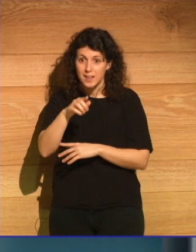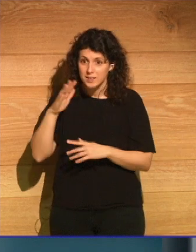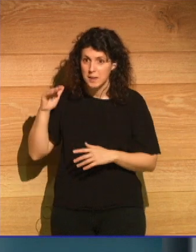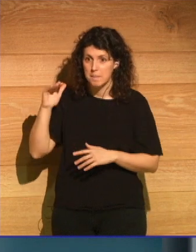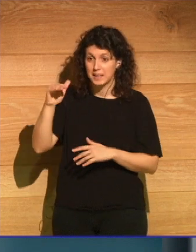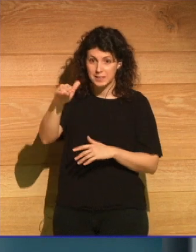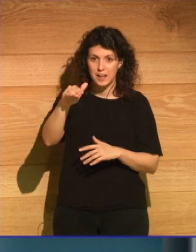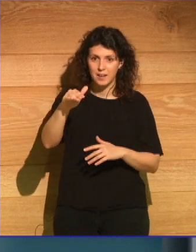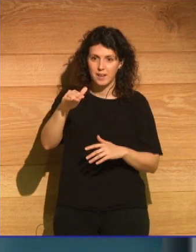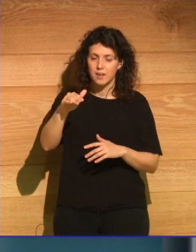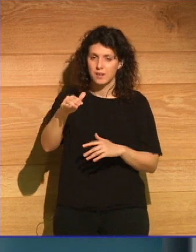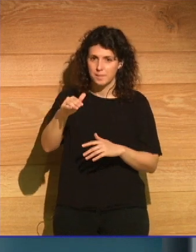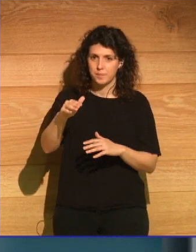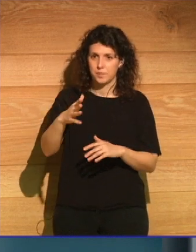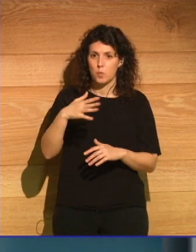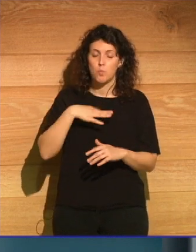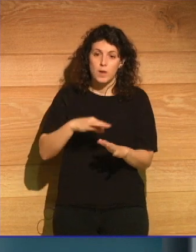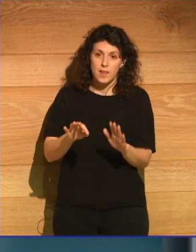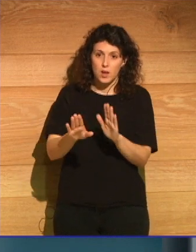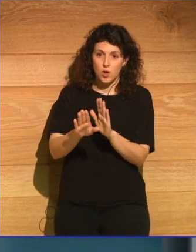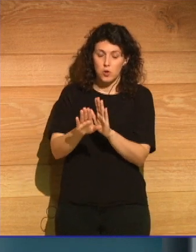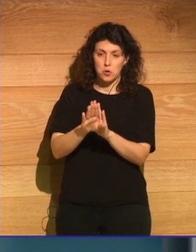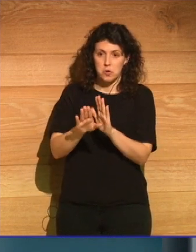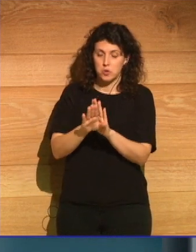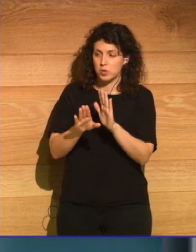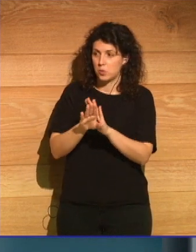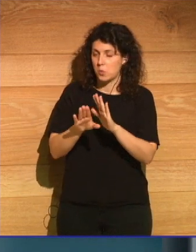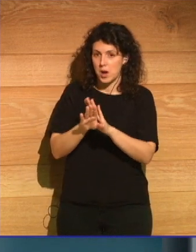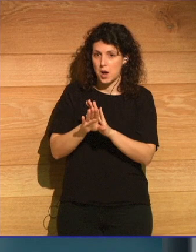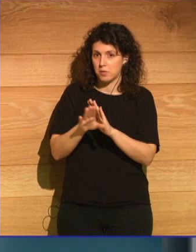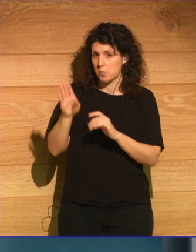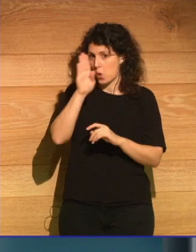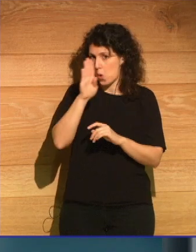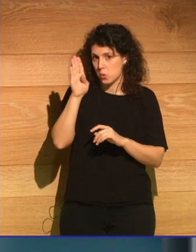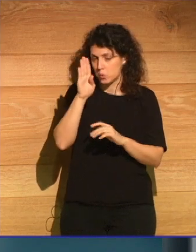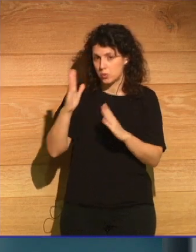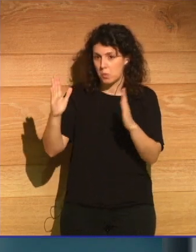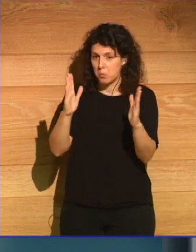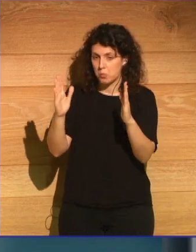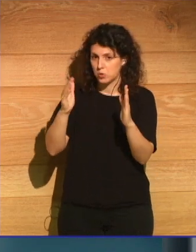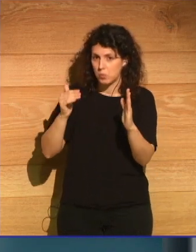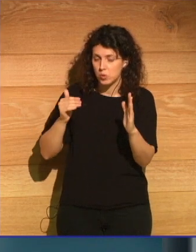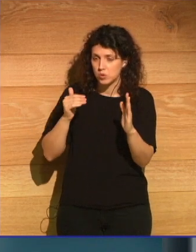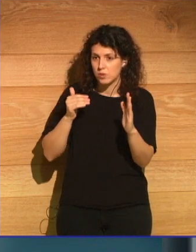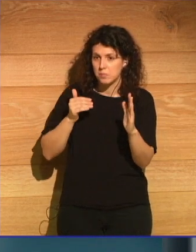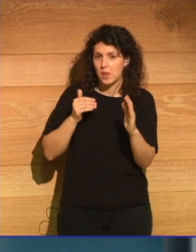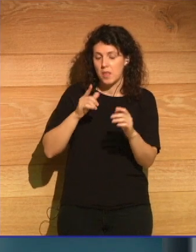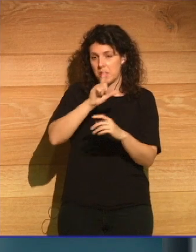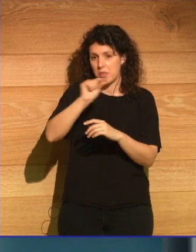va a permanecer va a permanecer inhóspito durante los próximos durante decenas de años